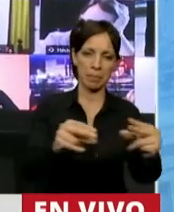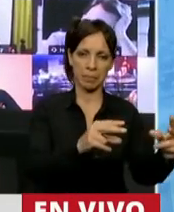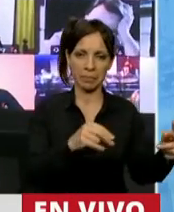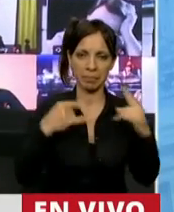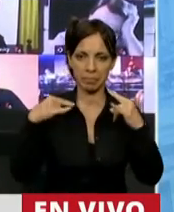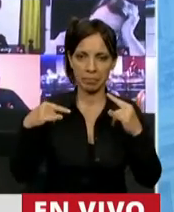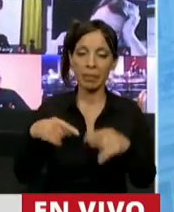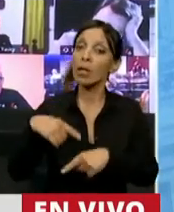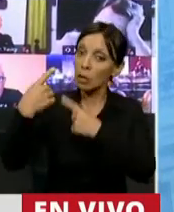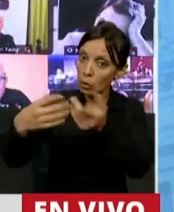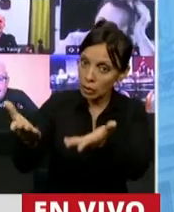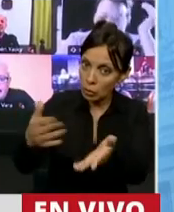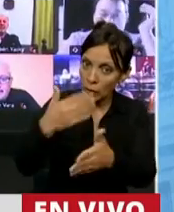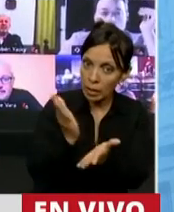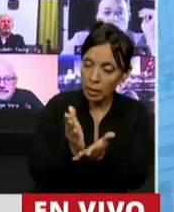Siga, diputado.